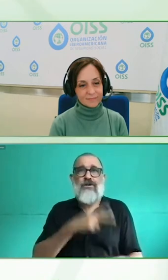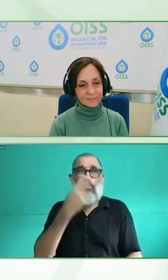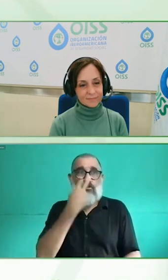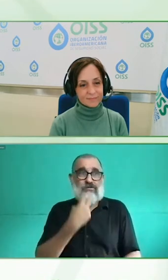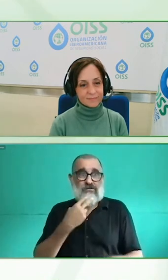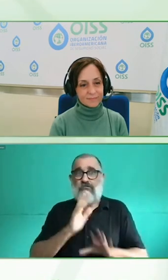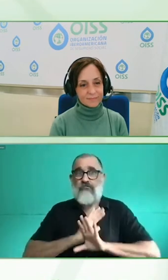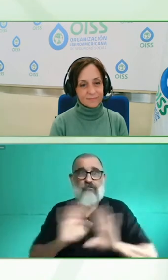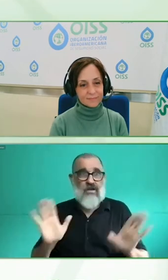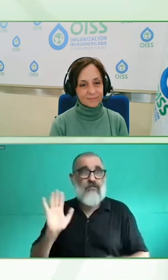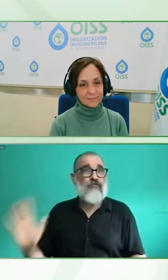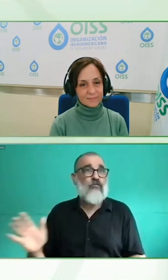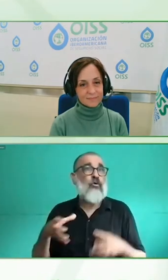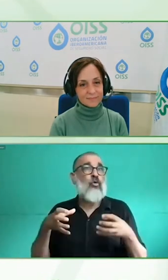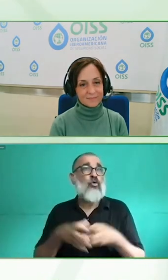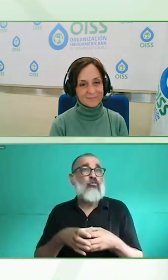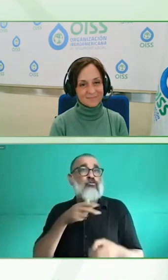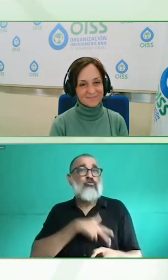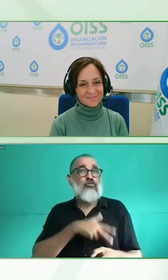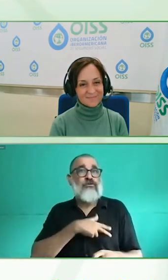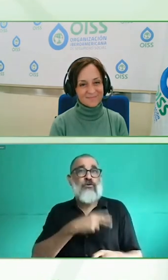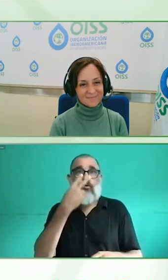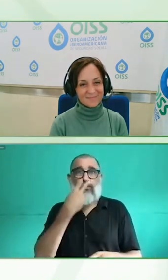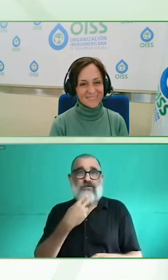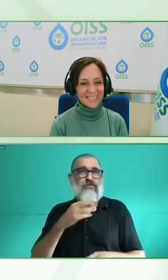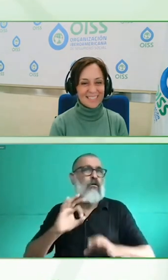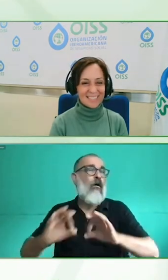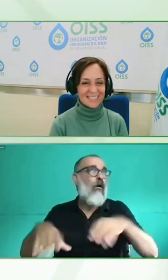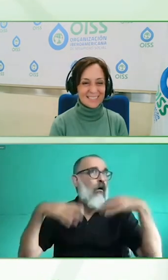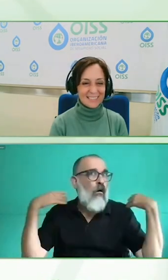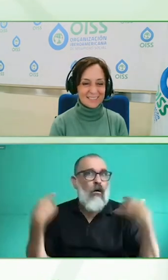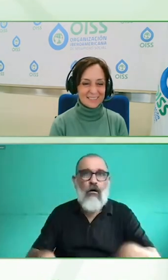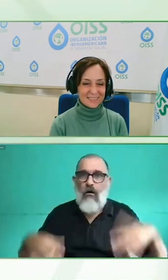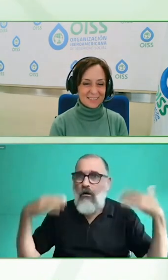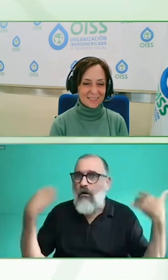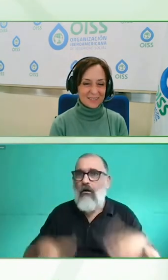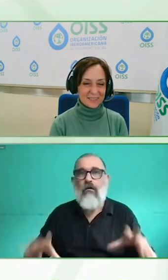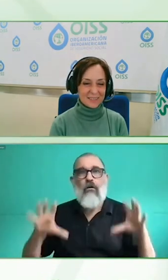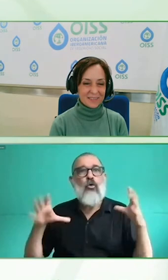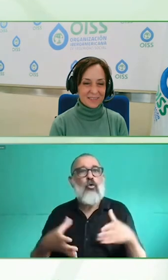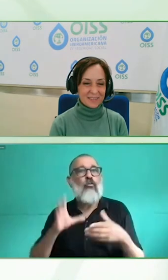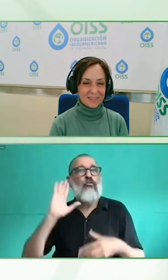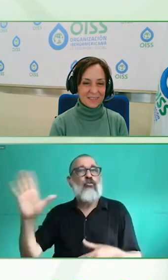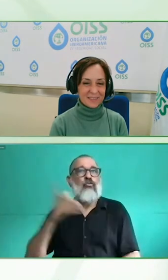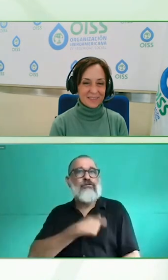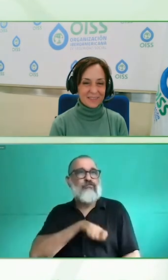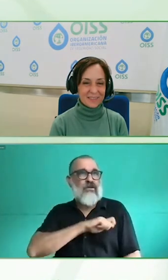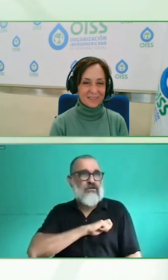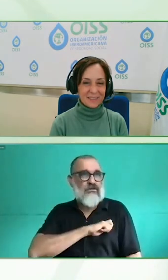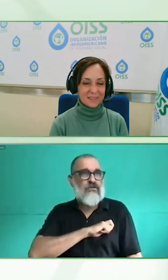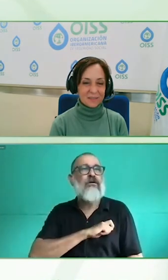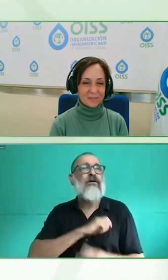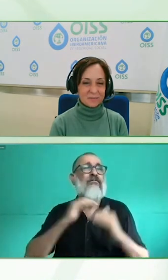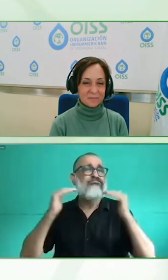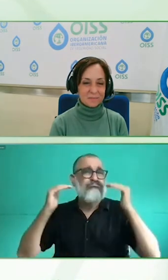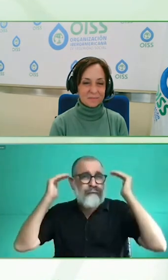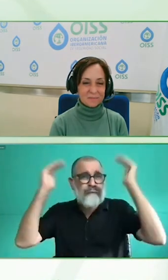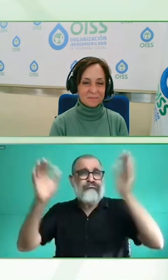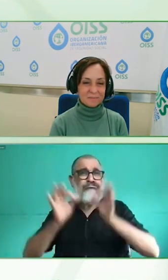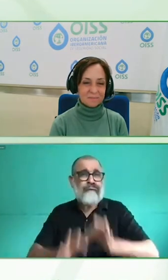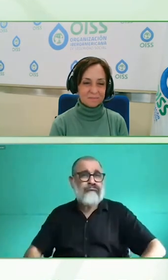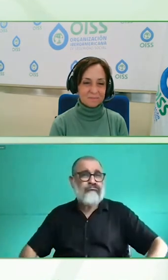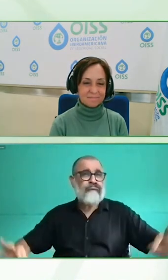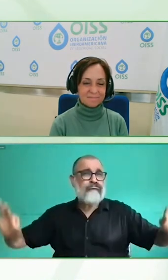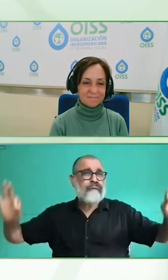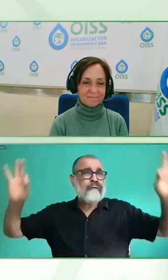¿Profesora de Innovación Social, eso está bien o tampoco...? Te ríes, te ríes. Y licenciada en Administración y